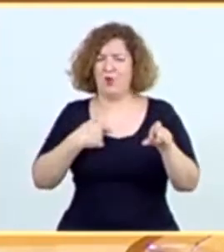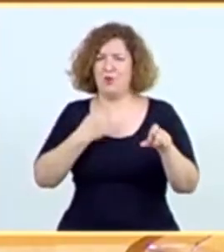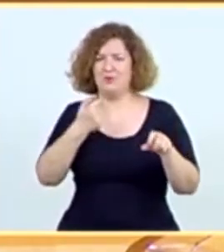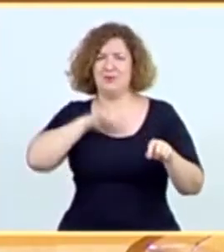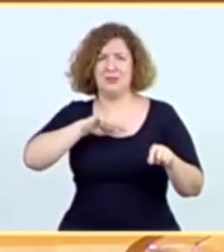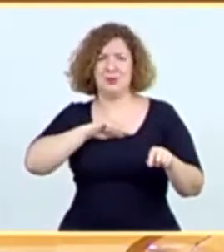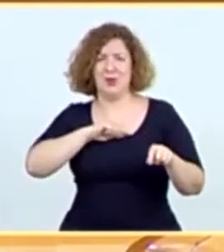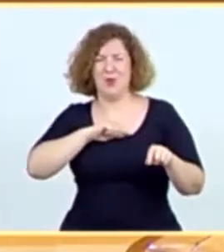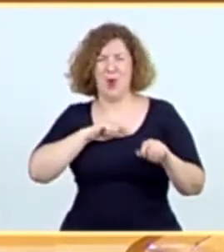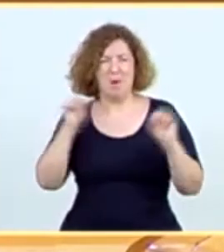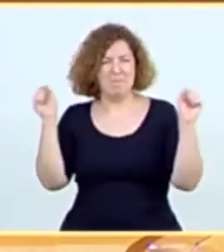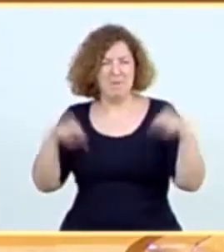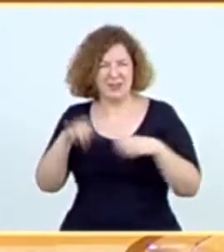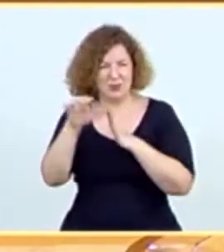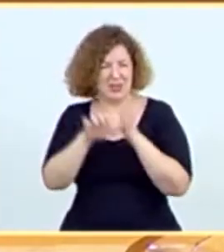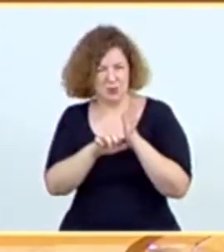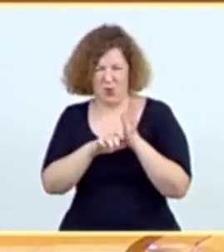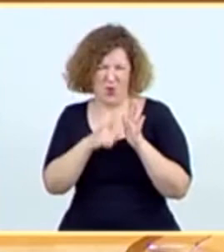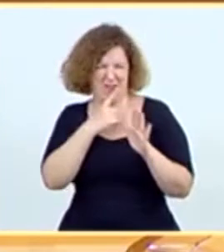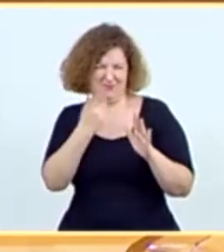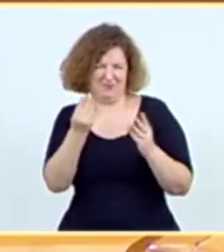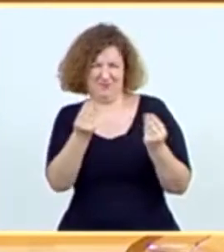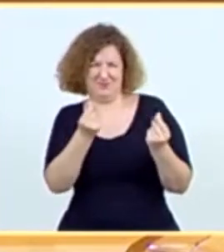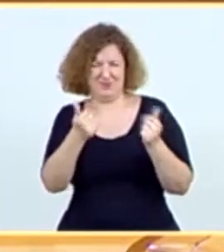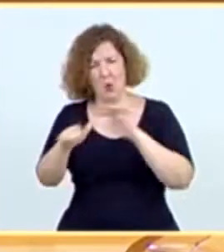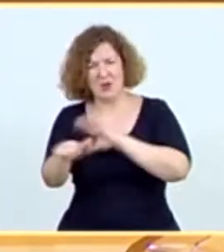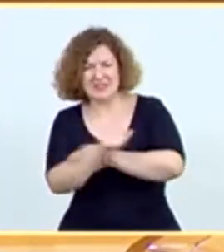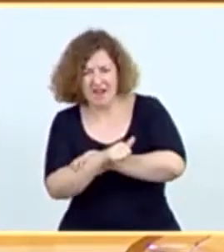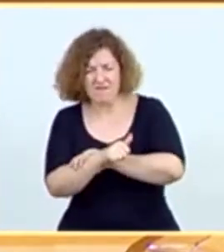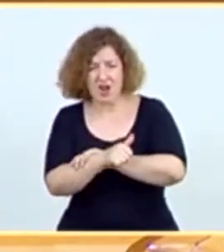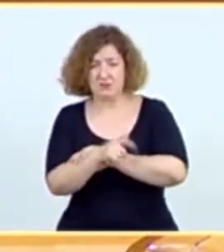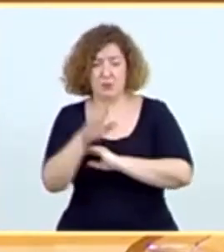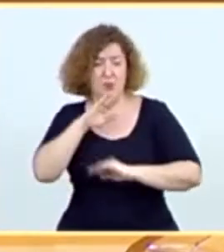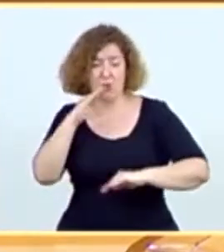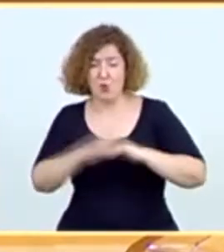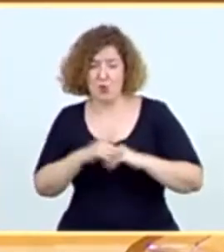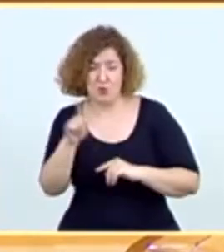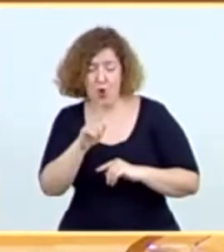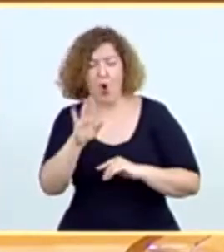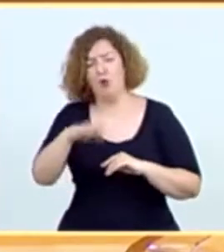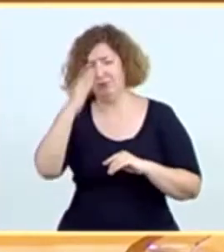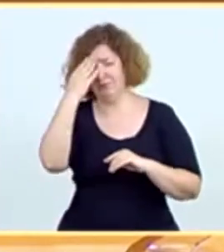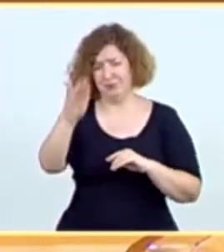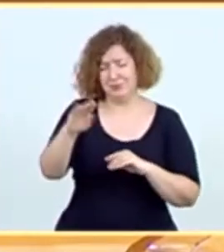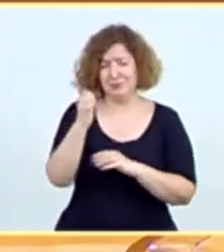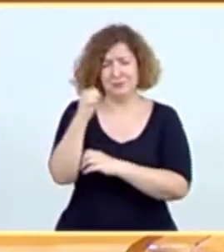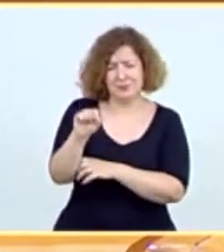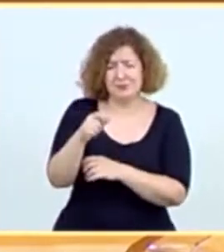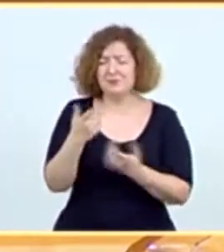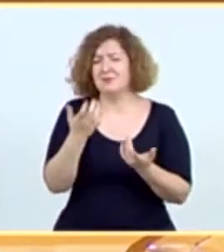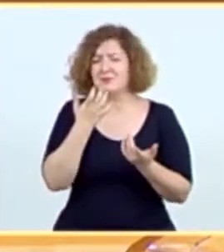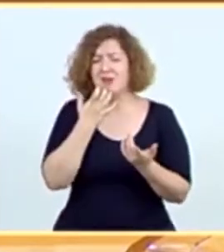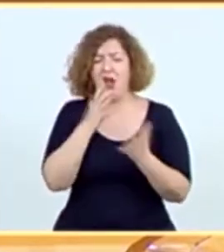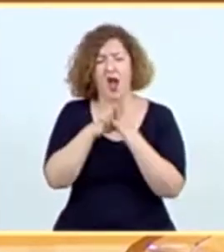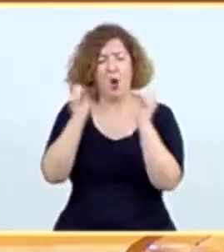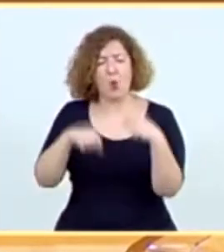estatutario. El incumplimiento del pacto estatutario y la falta de cumplimiento de diversos acuerdos han hecho que, a partir de aproximadamente